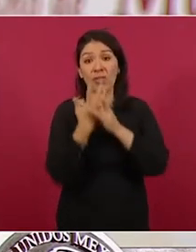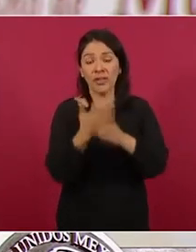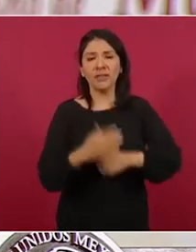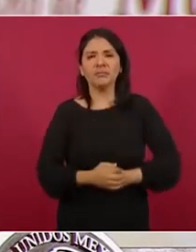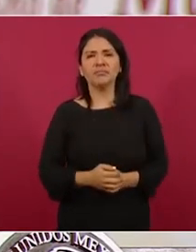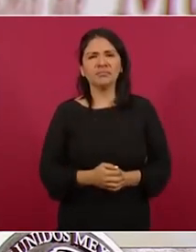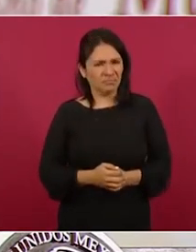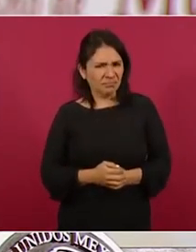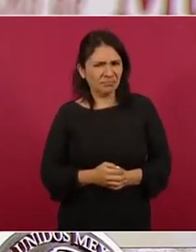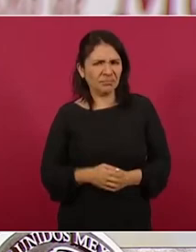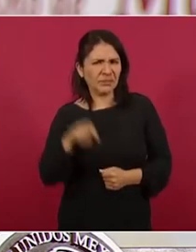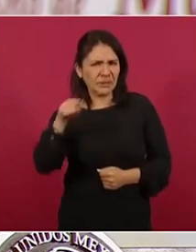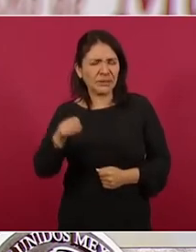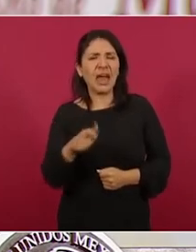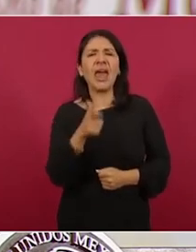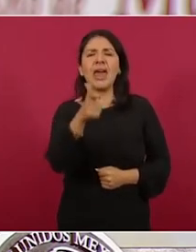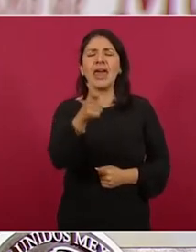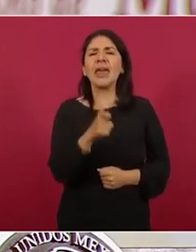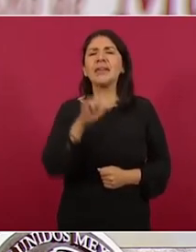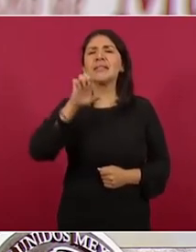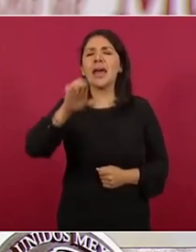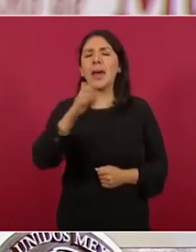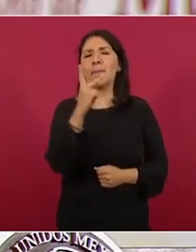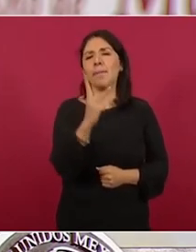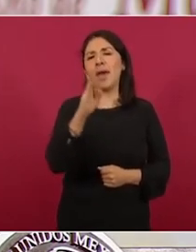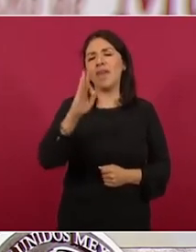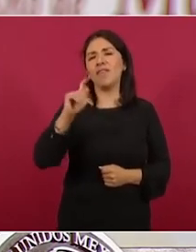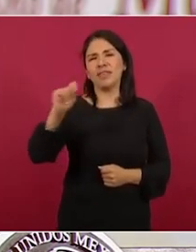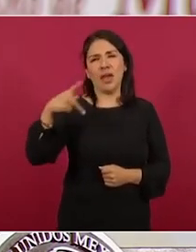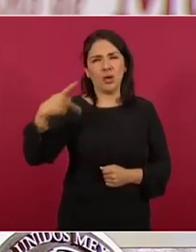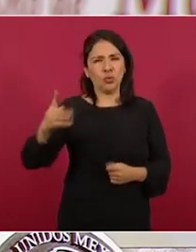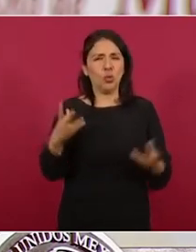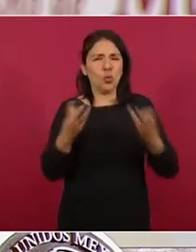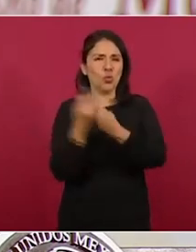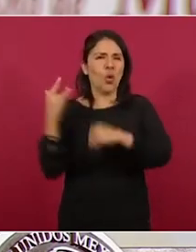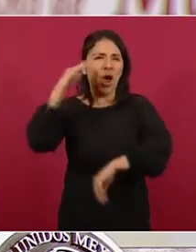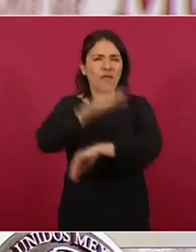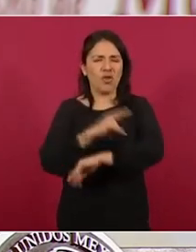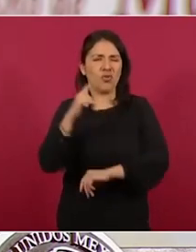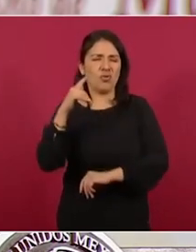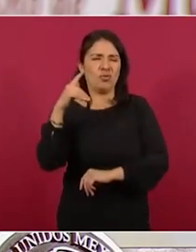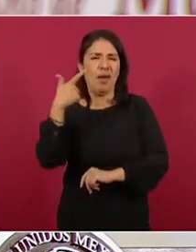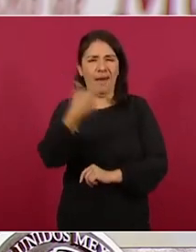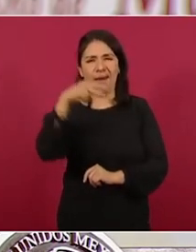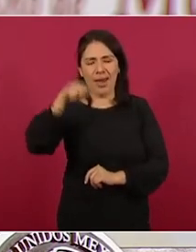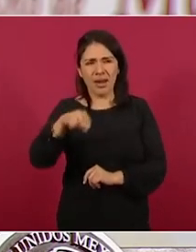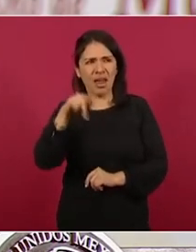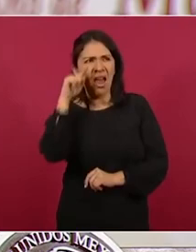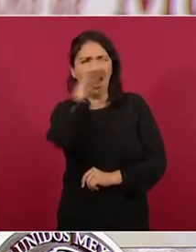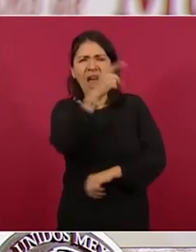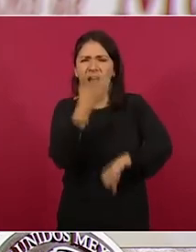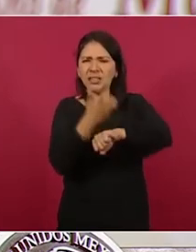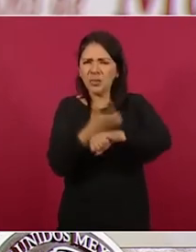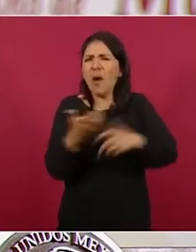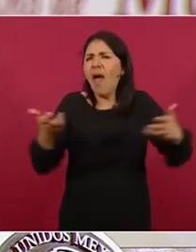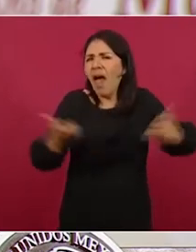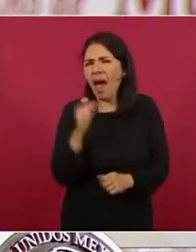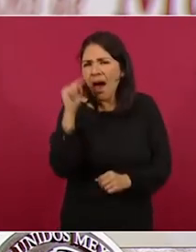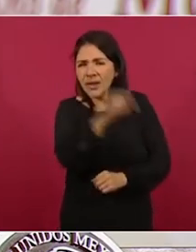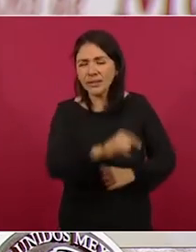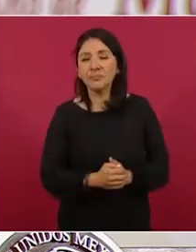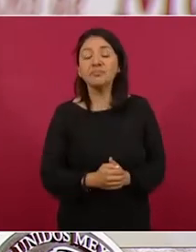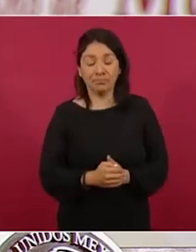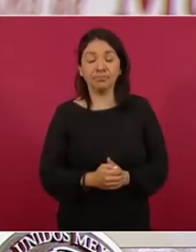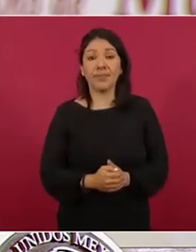hace el XC diagonal PFT de la Guardia Nacional en Houston, Texas? Y continúa